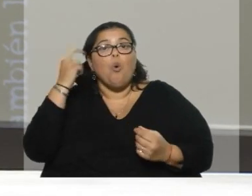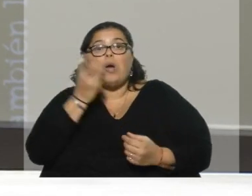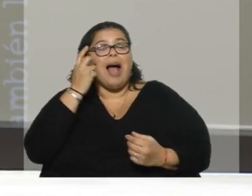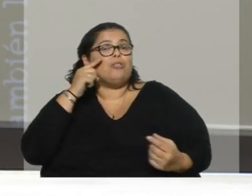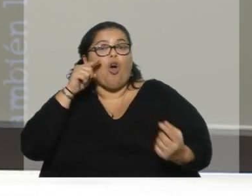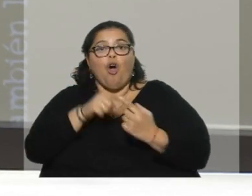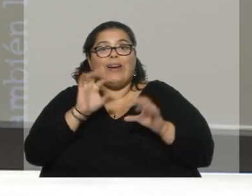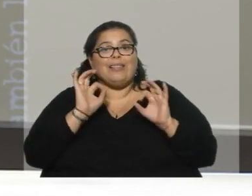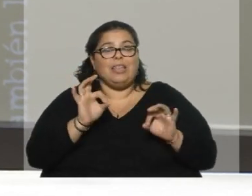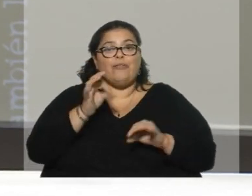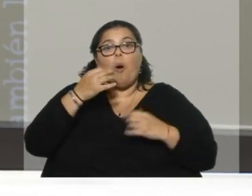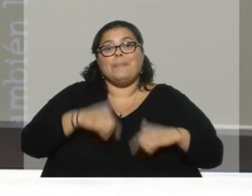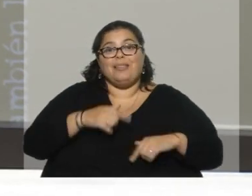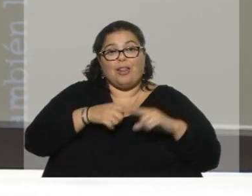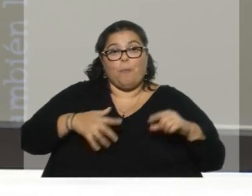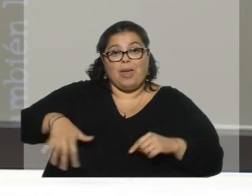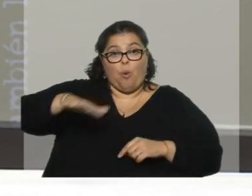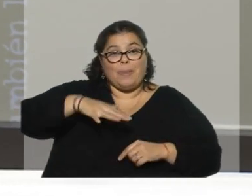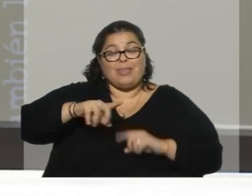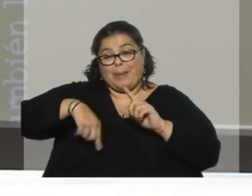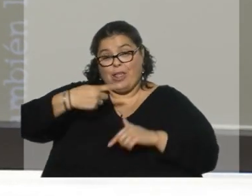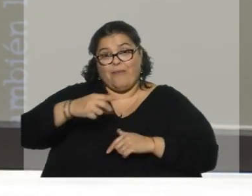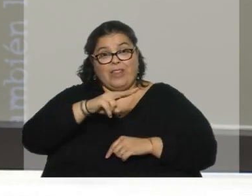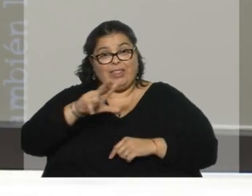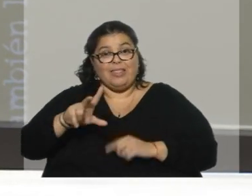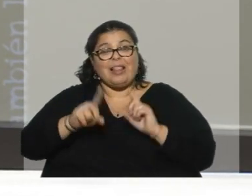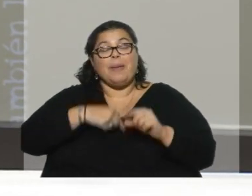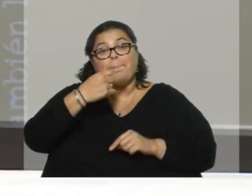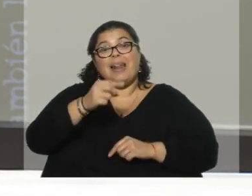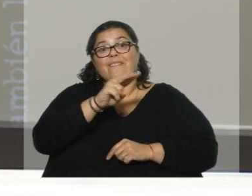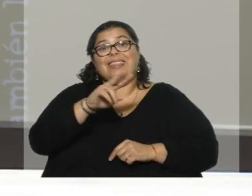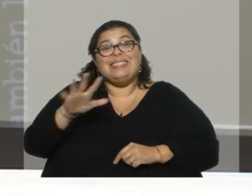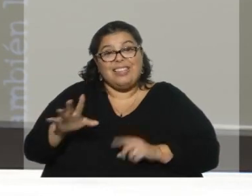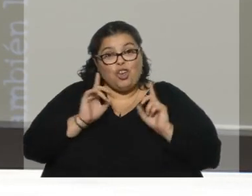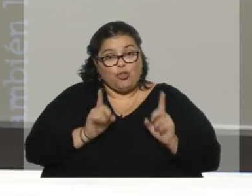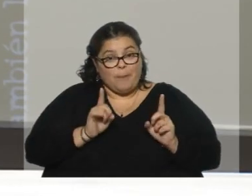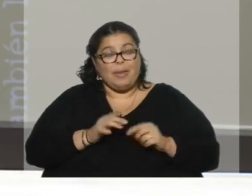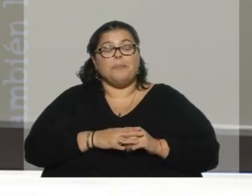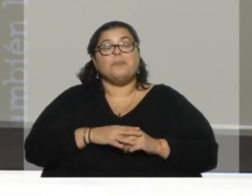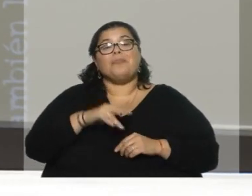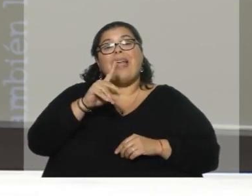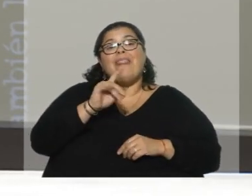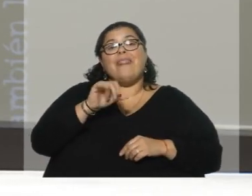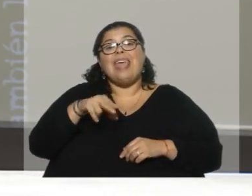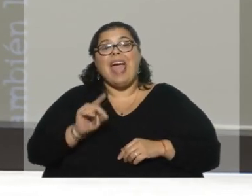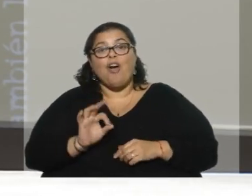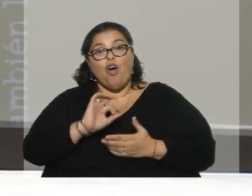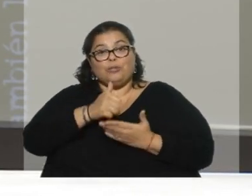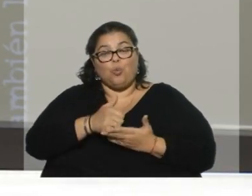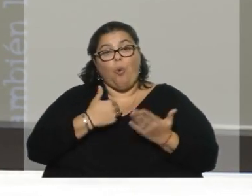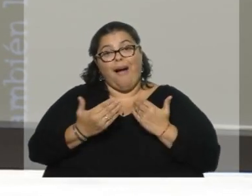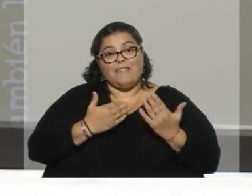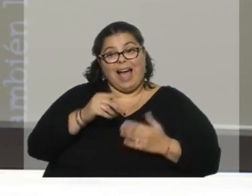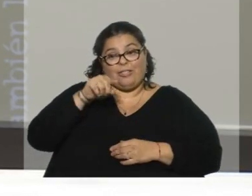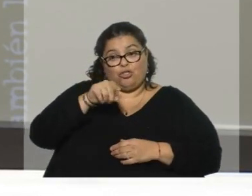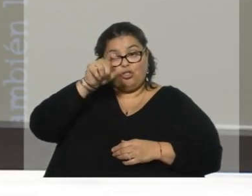Ministerio de Ambiente para 2023 y también para 2025. Diego Sass estuvo hablando la semana pasada con el ingeniero Julio